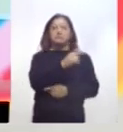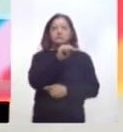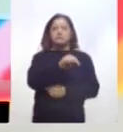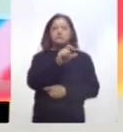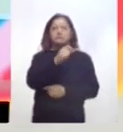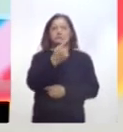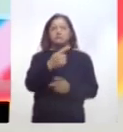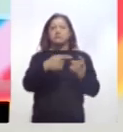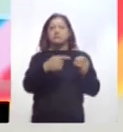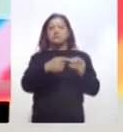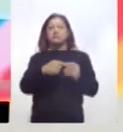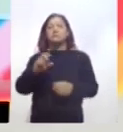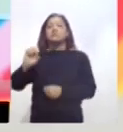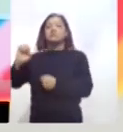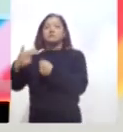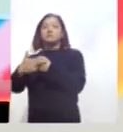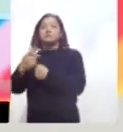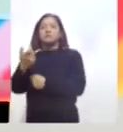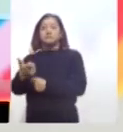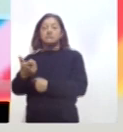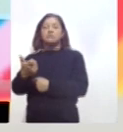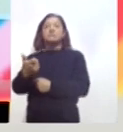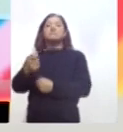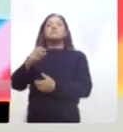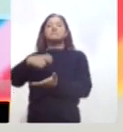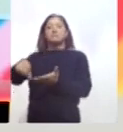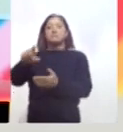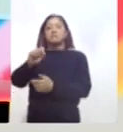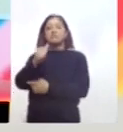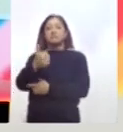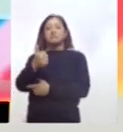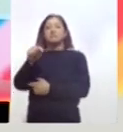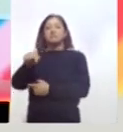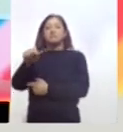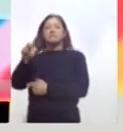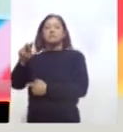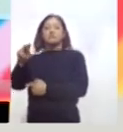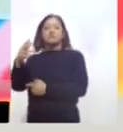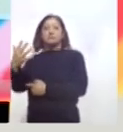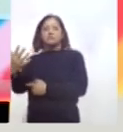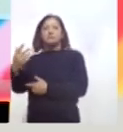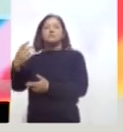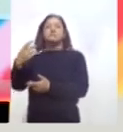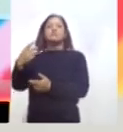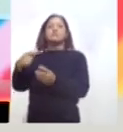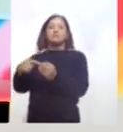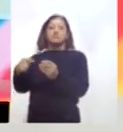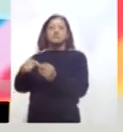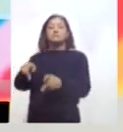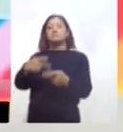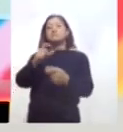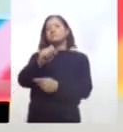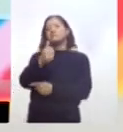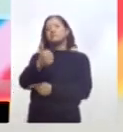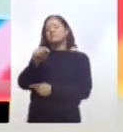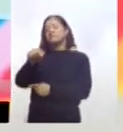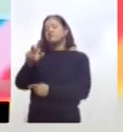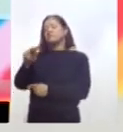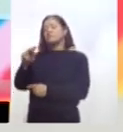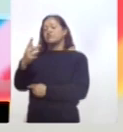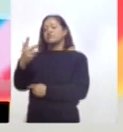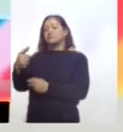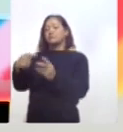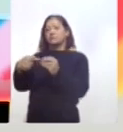pesos con 21 centavos. El euro se compra en 26 pesos con 85 y se vende en 26 pesos